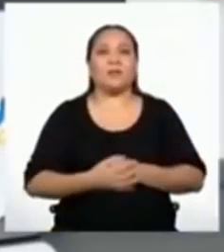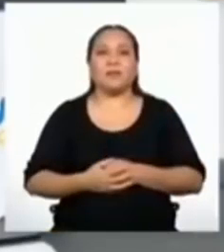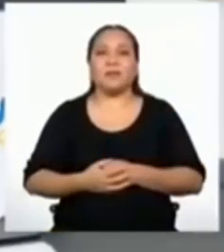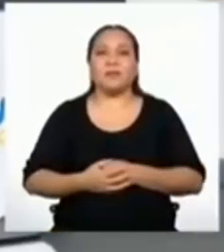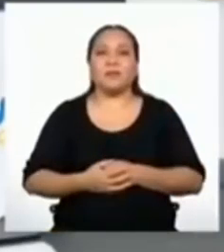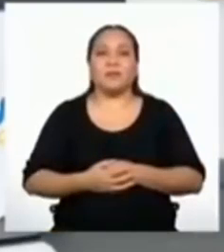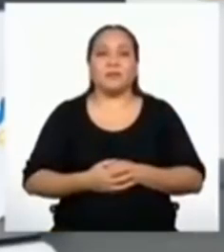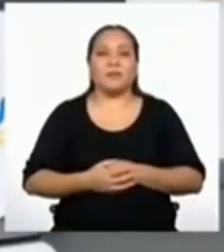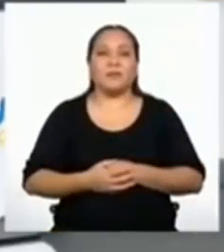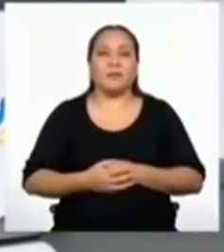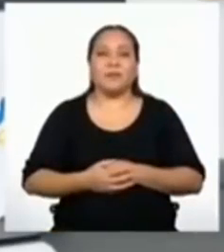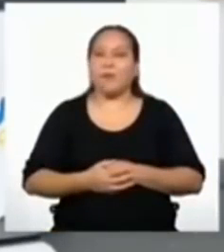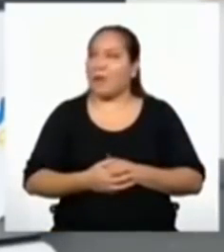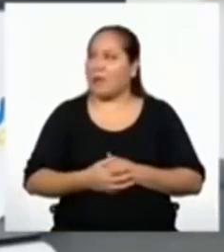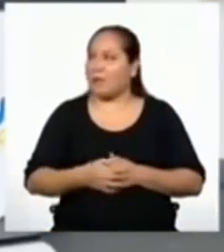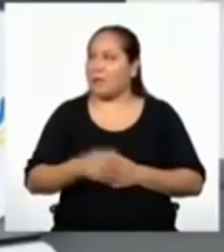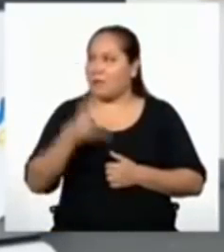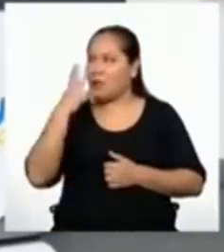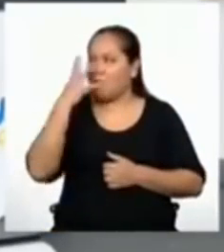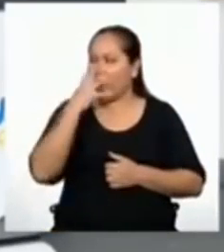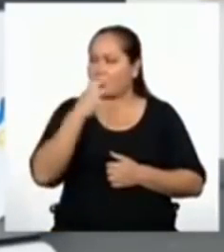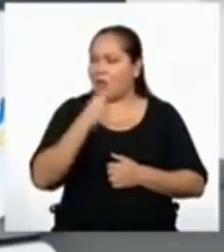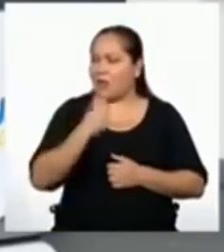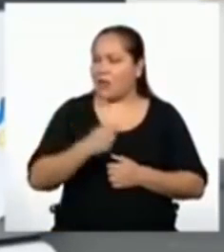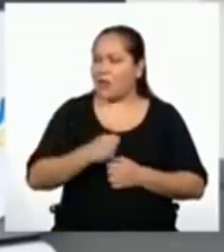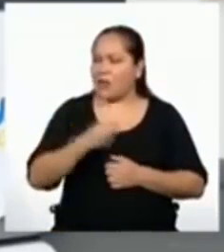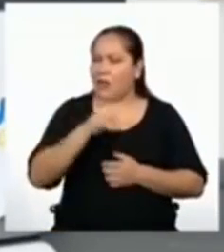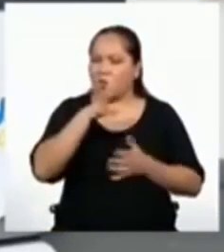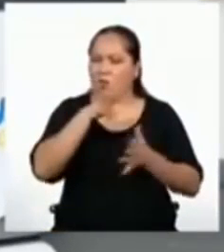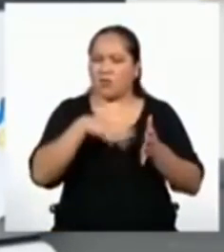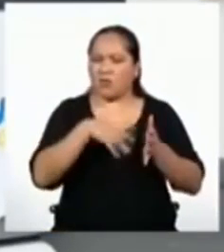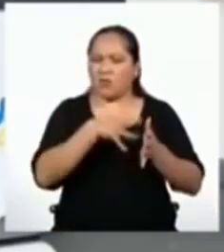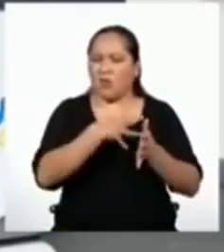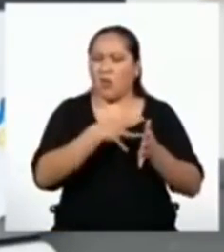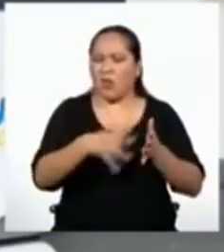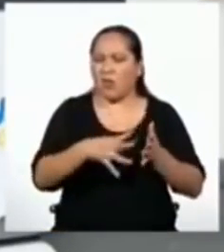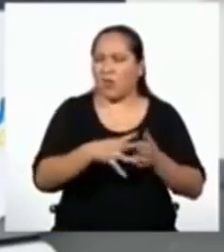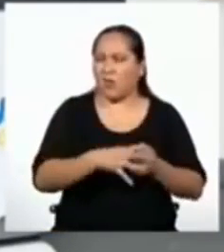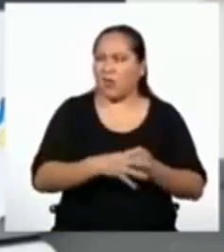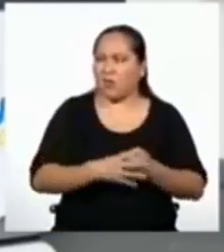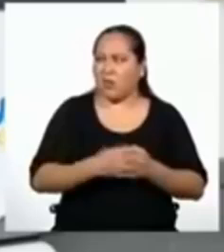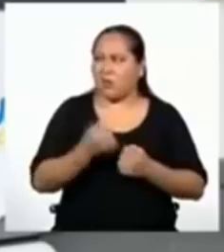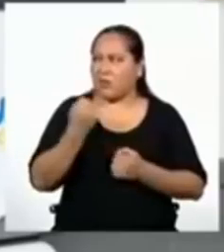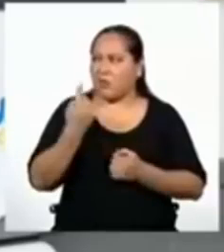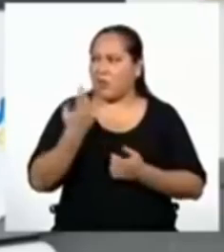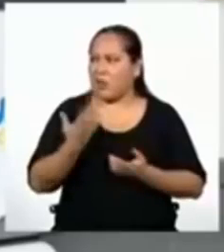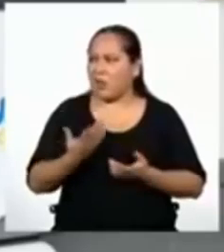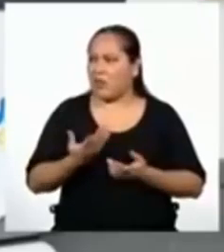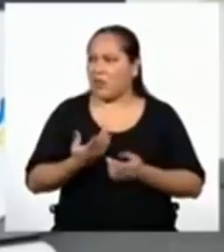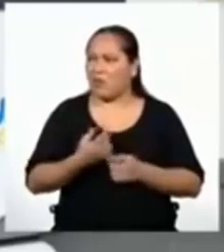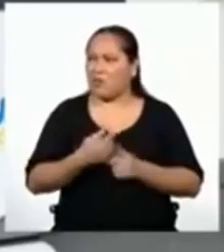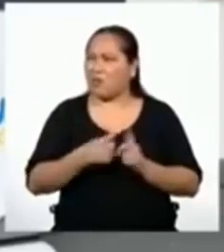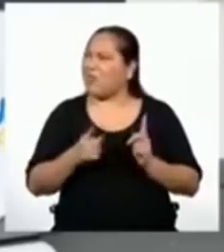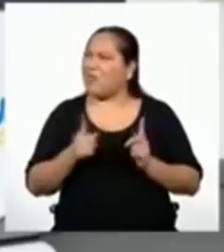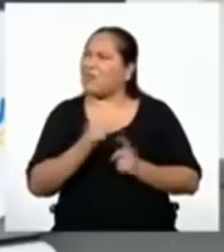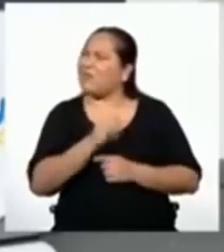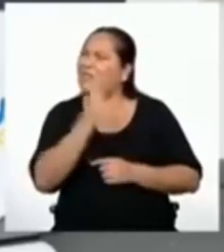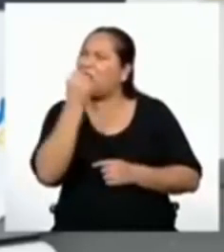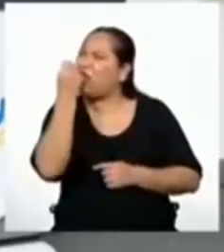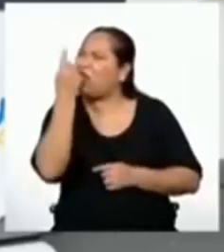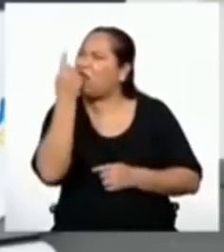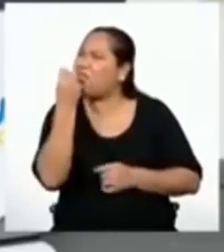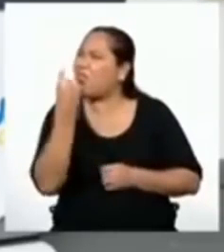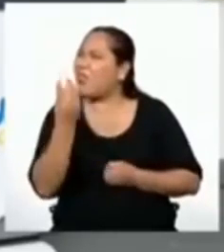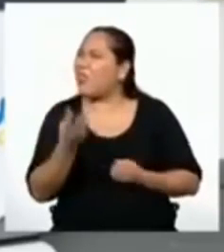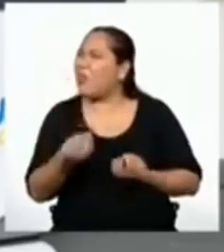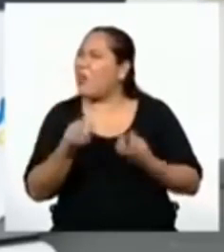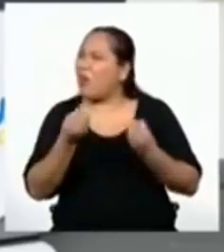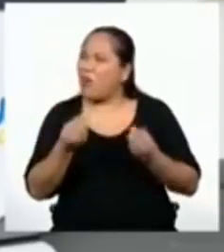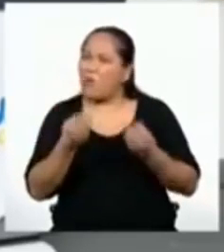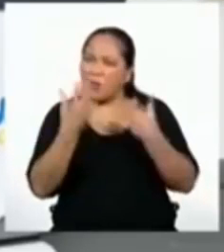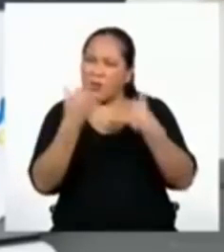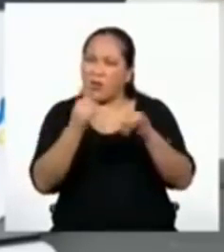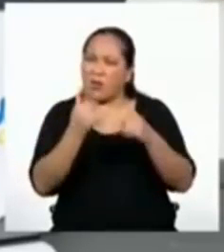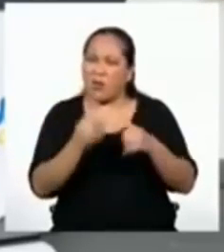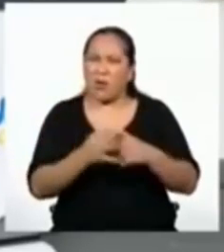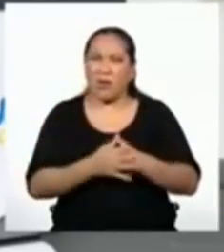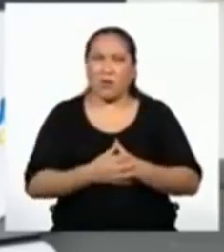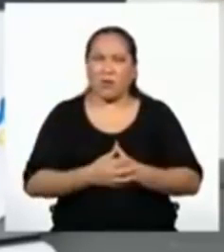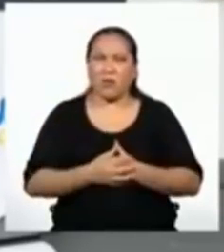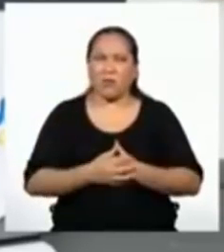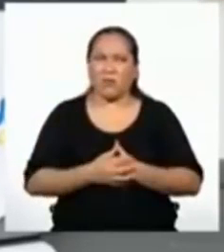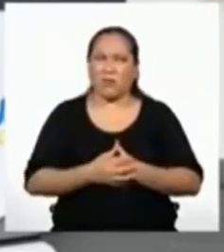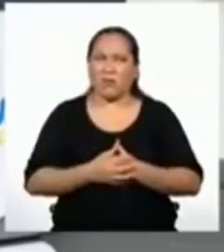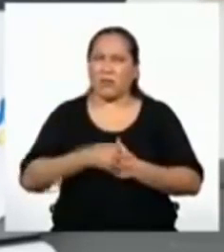Ya, está bonito el tablero. Tiene sus cuadritos, ya. Pero todavía no entiendo bien en qué consiste el juego.